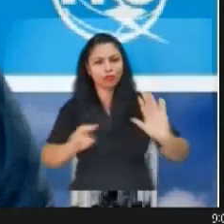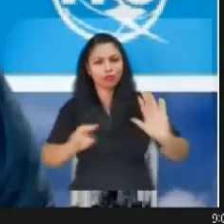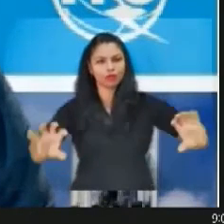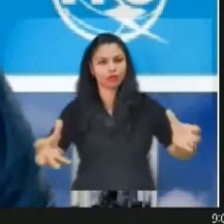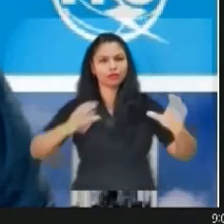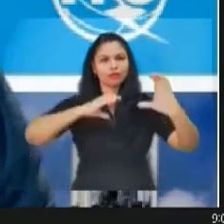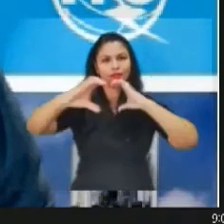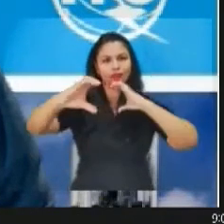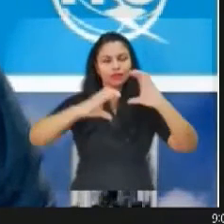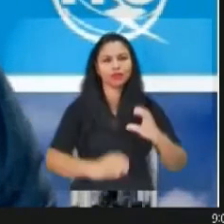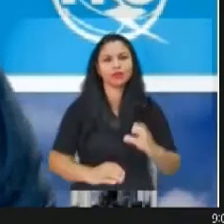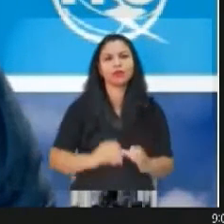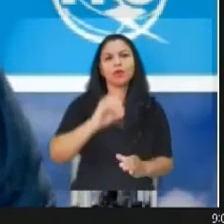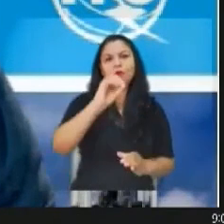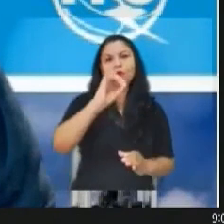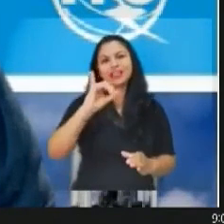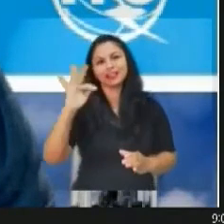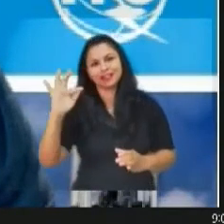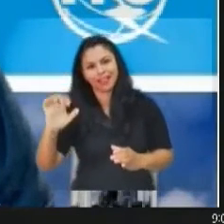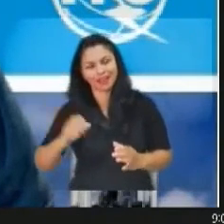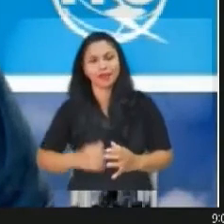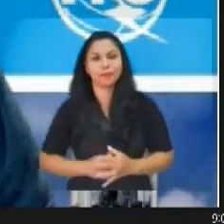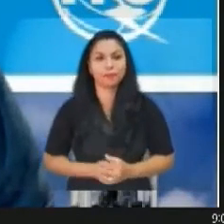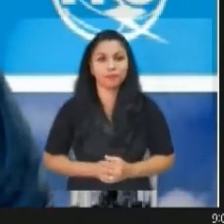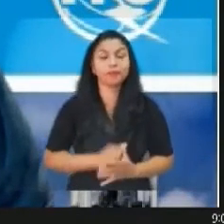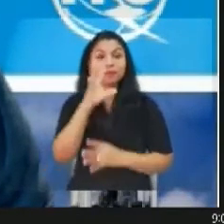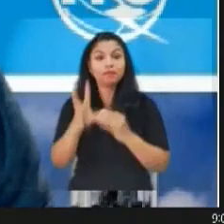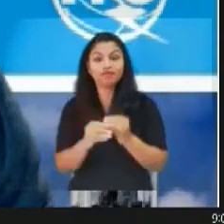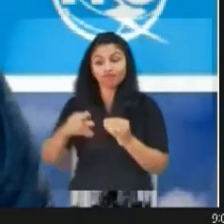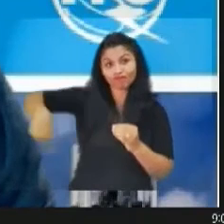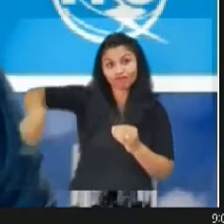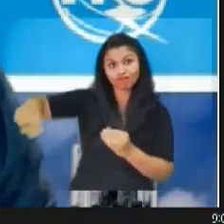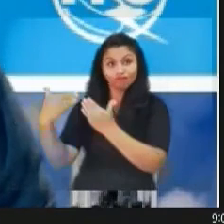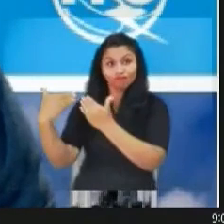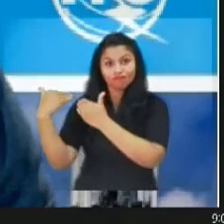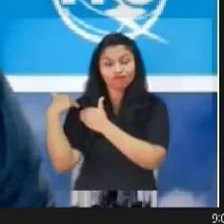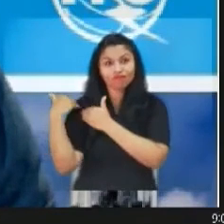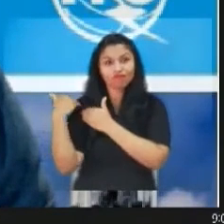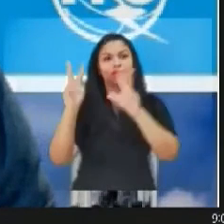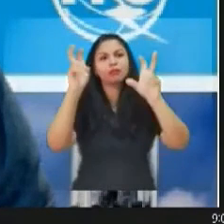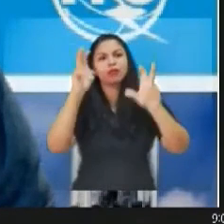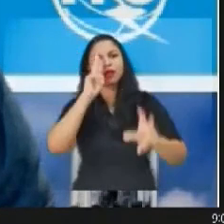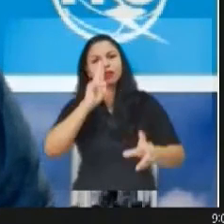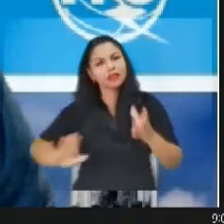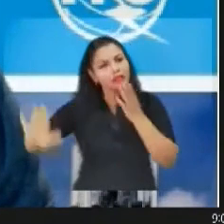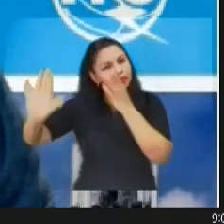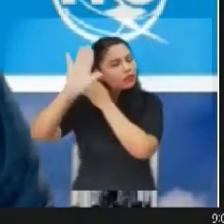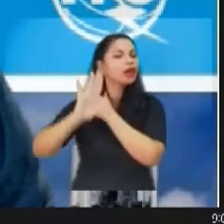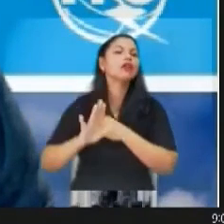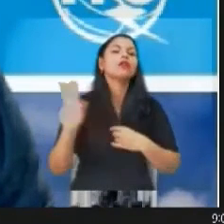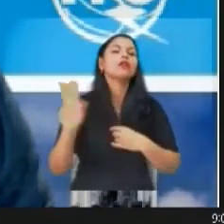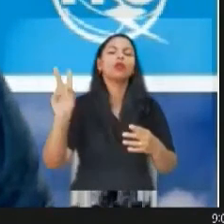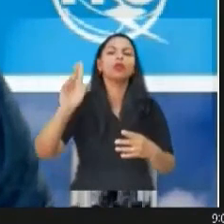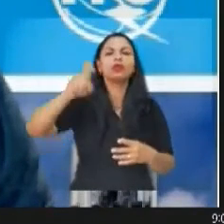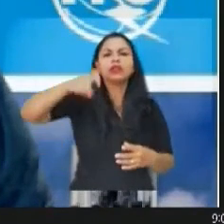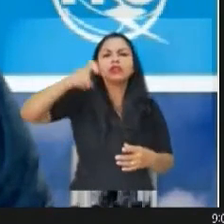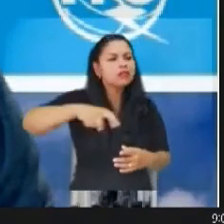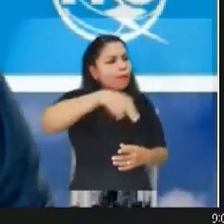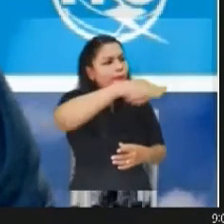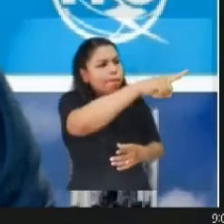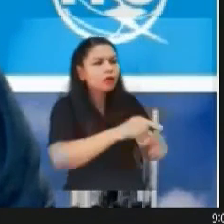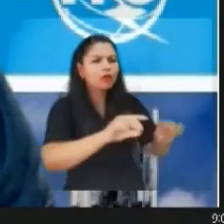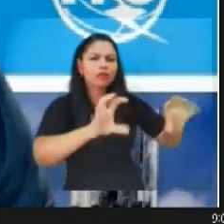Al hacerlo, los reguladores tienen en cuenta sus prioridades nacionales y las necesidades de los diferentes servicios de radiocomunicaciones.